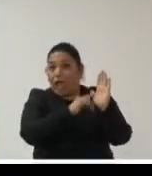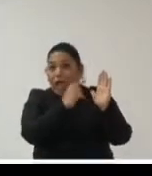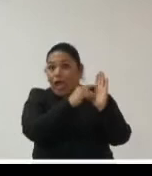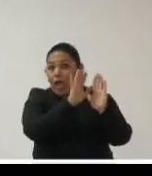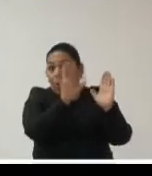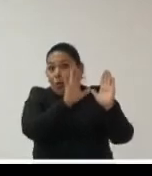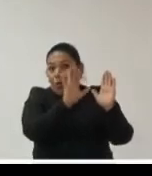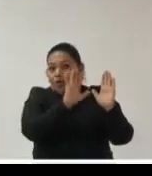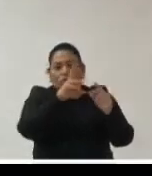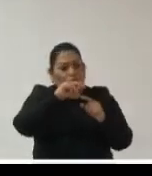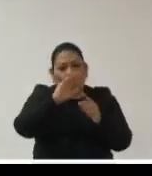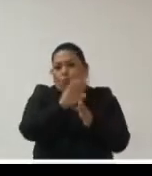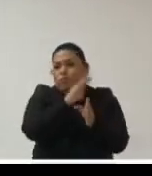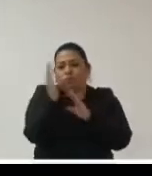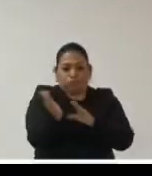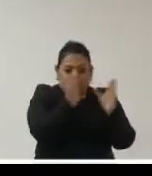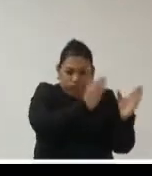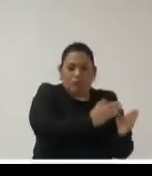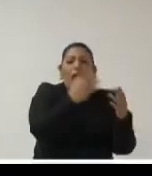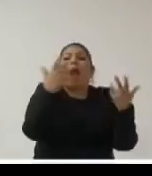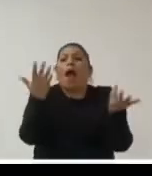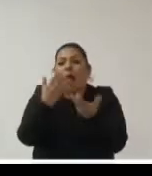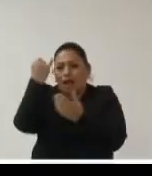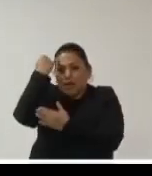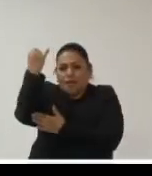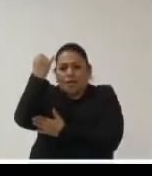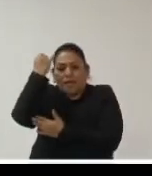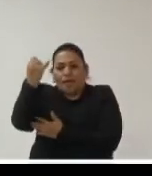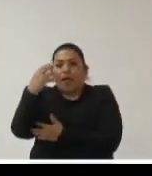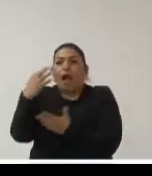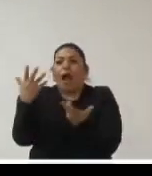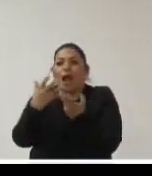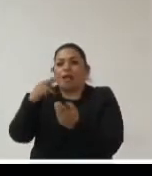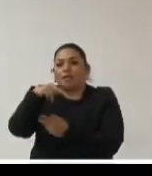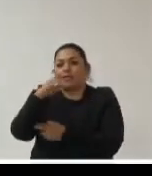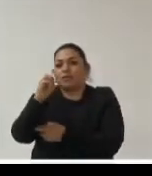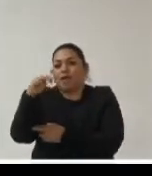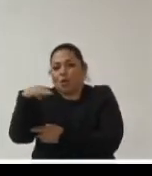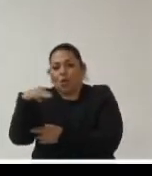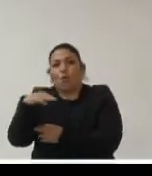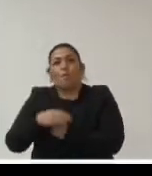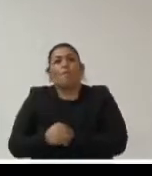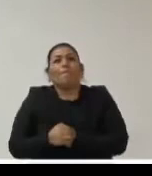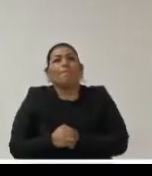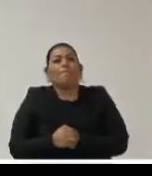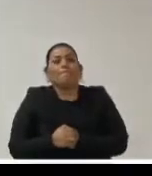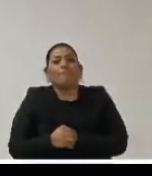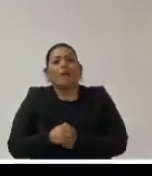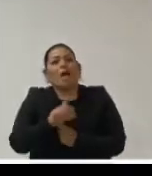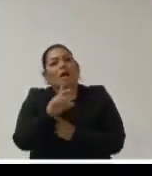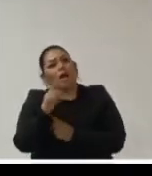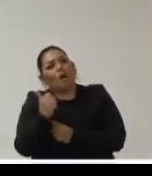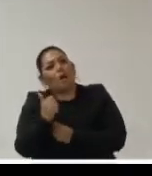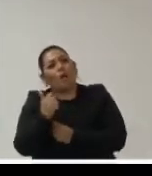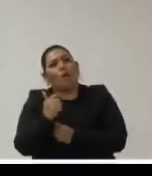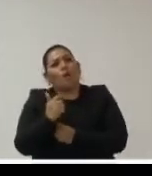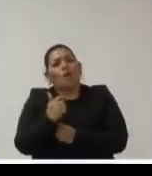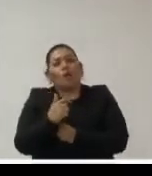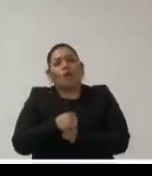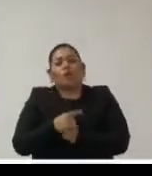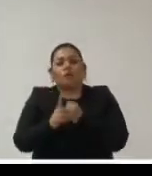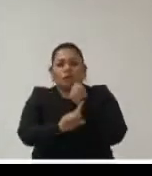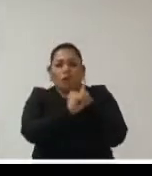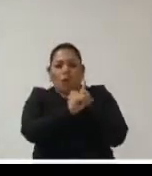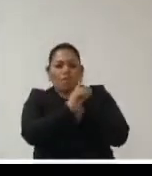también se trata de hacer legible esta información para la ciudadanía ¿qué otros desafíos nosotros consideramos que